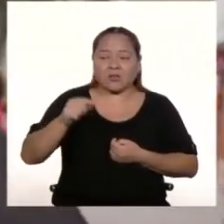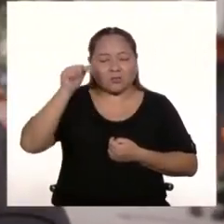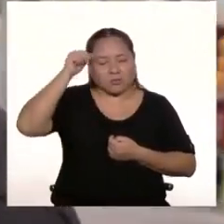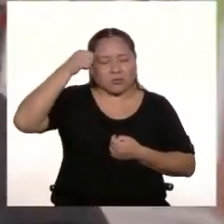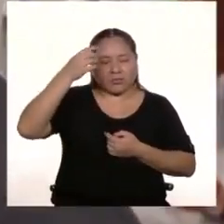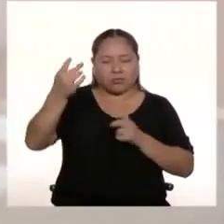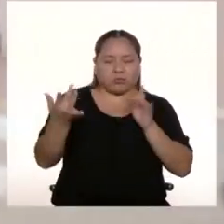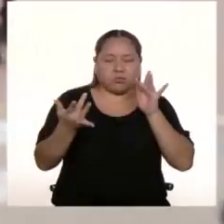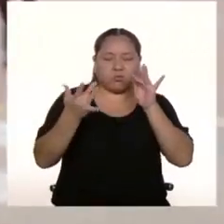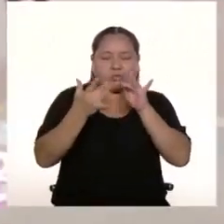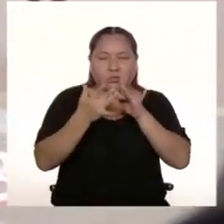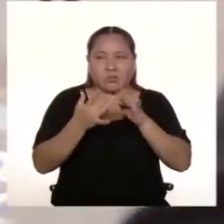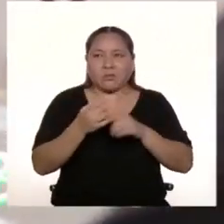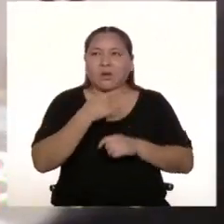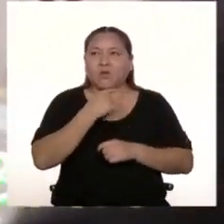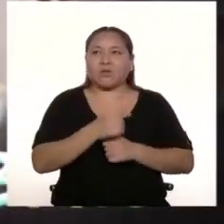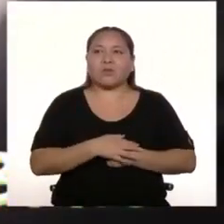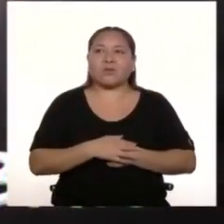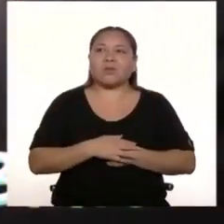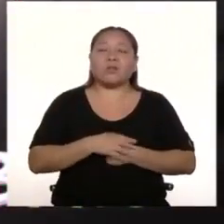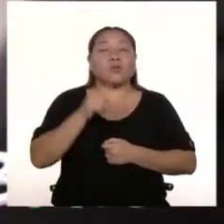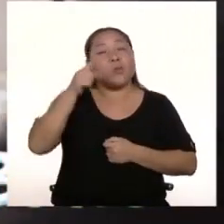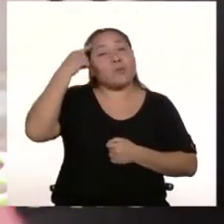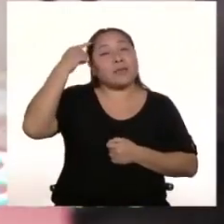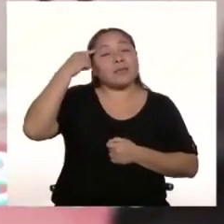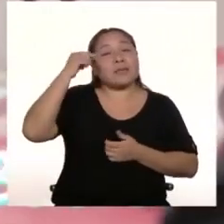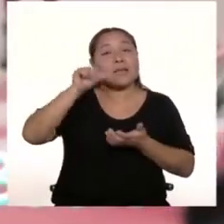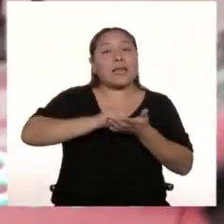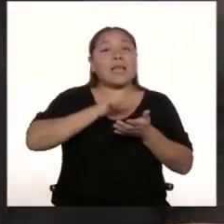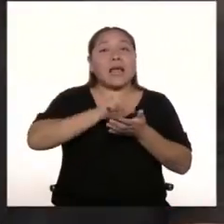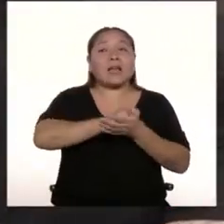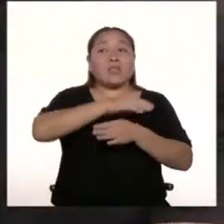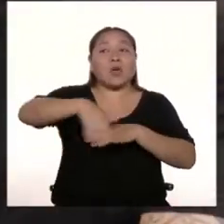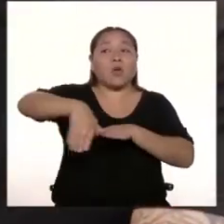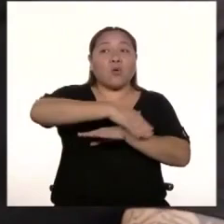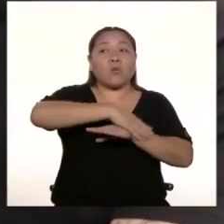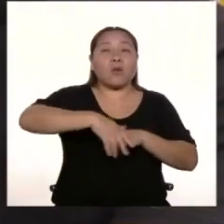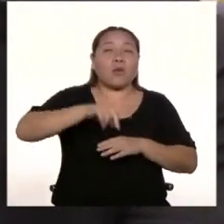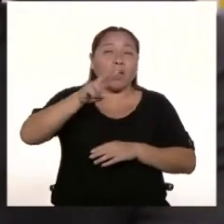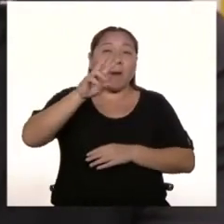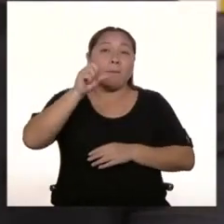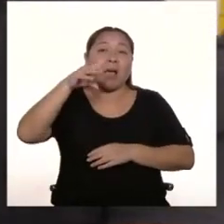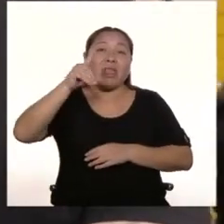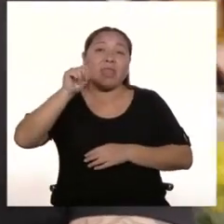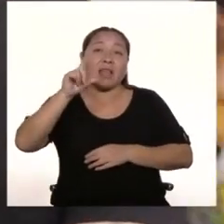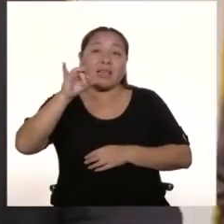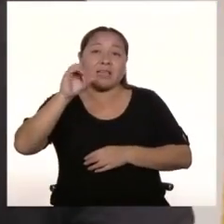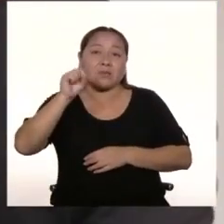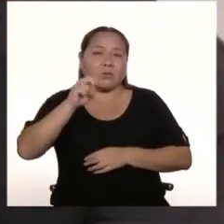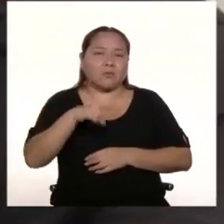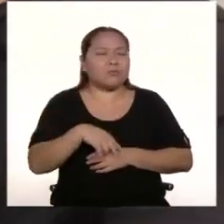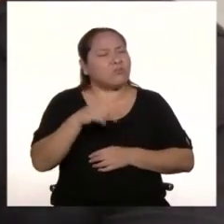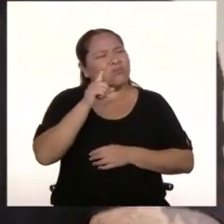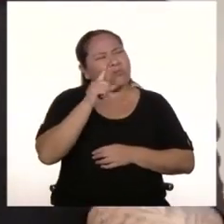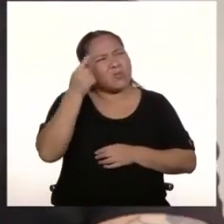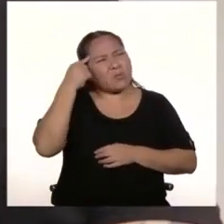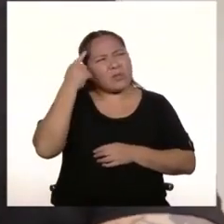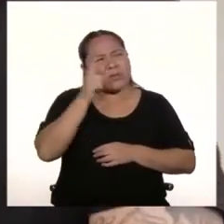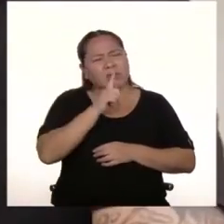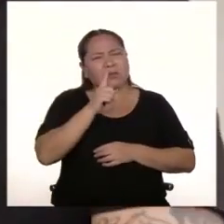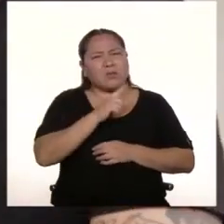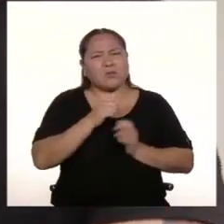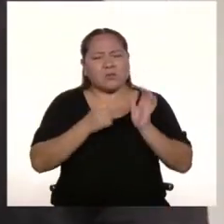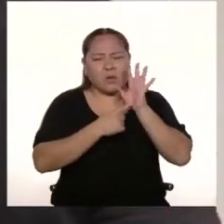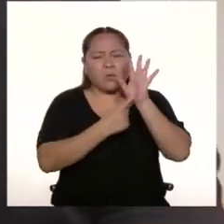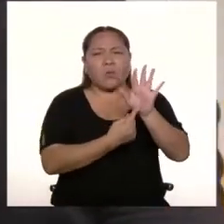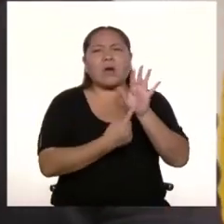recuerdos y eso me gusta. ¿Crees que el arte urbano es vandalismo? Yo creo que el arte no es vandalismo, ¿no? El arte es una manifestación